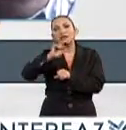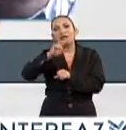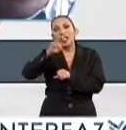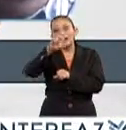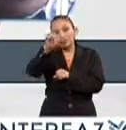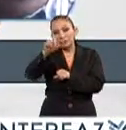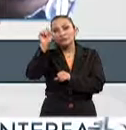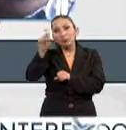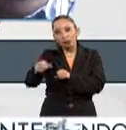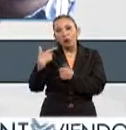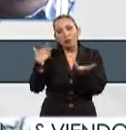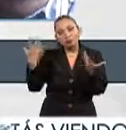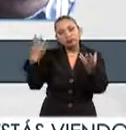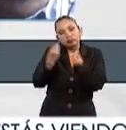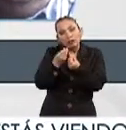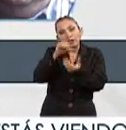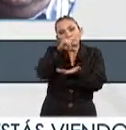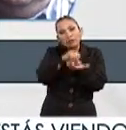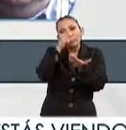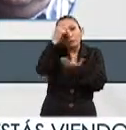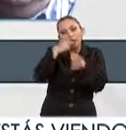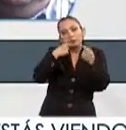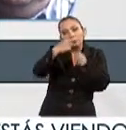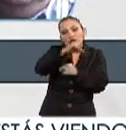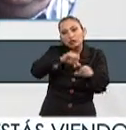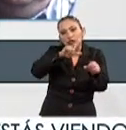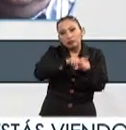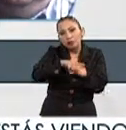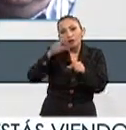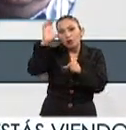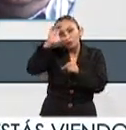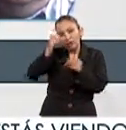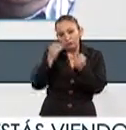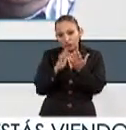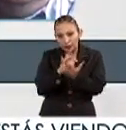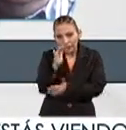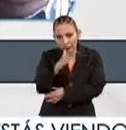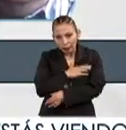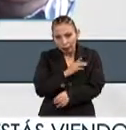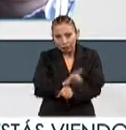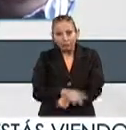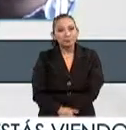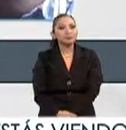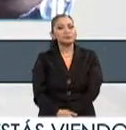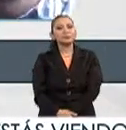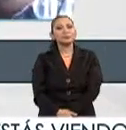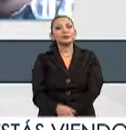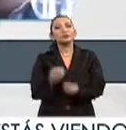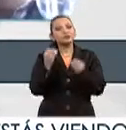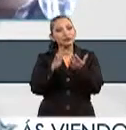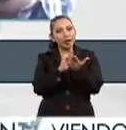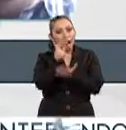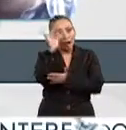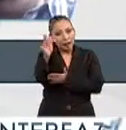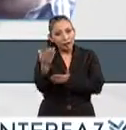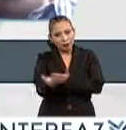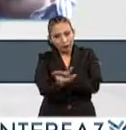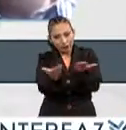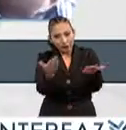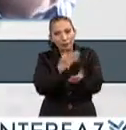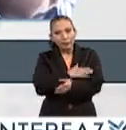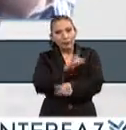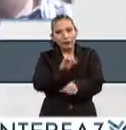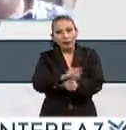precisamente quien forma parte del Centro para Gestión Social Educativo y Cultural muchísimas gracias muy buenos días muchísimas gracias a ustedes